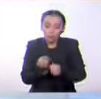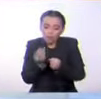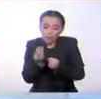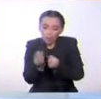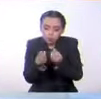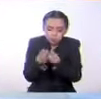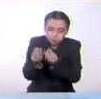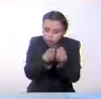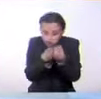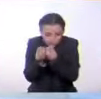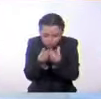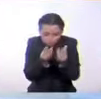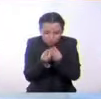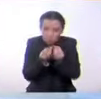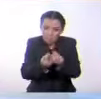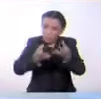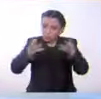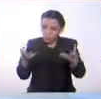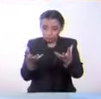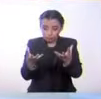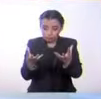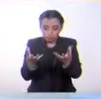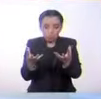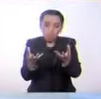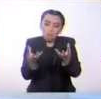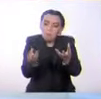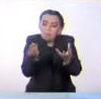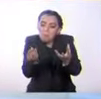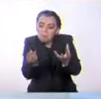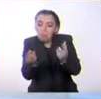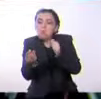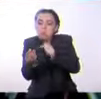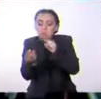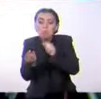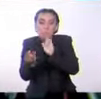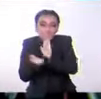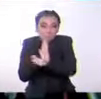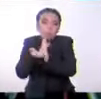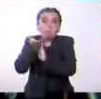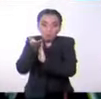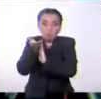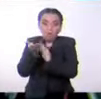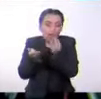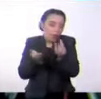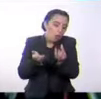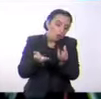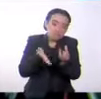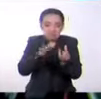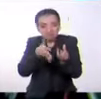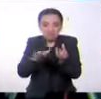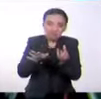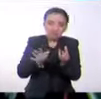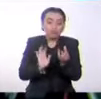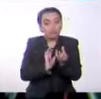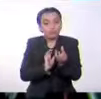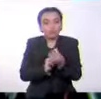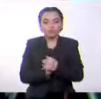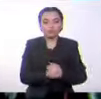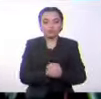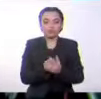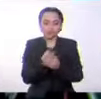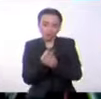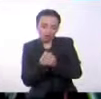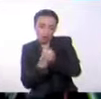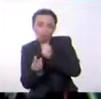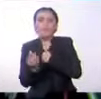crezcan y se desarrollen hasta llegar a adultos. La reproducción de los ovíparos